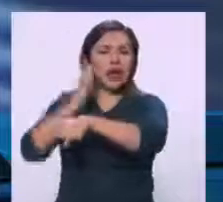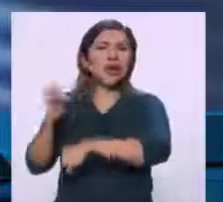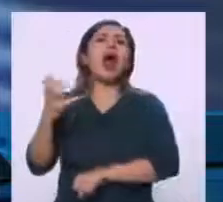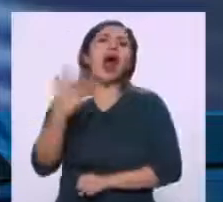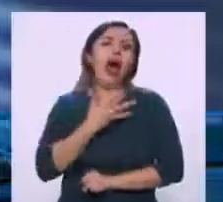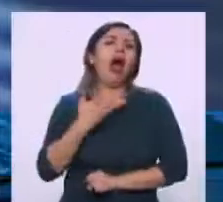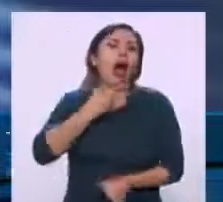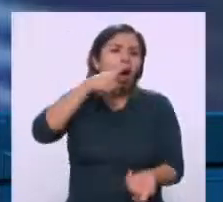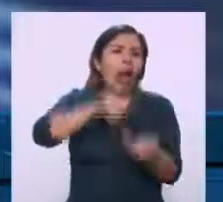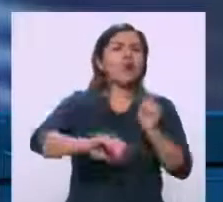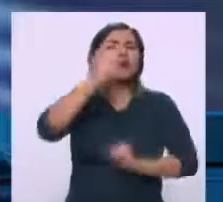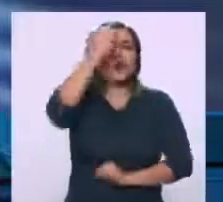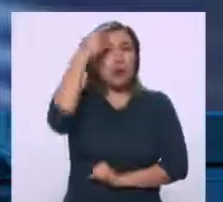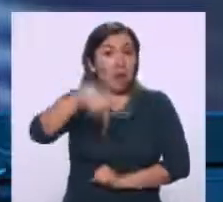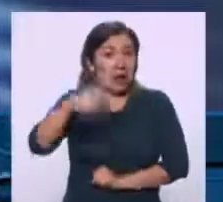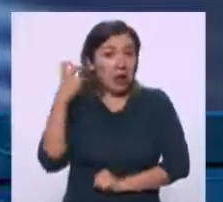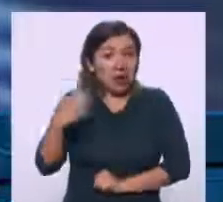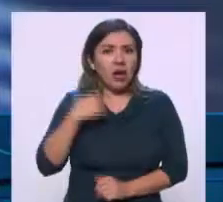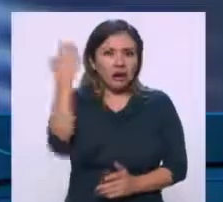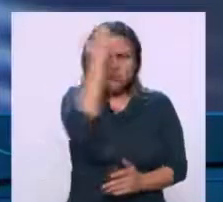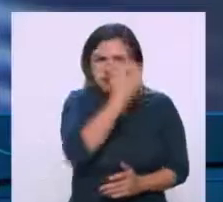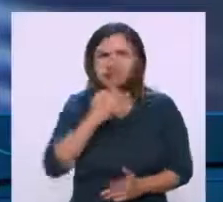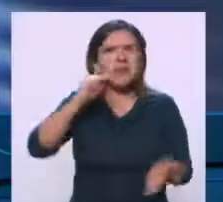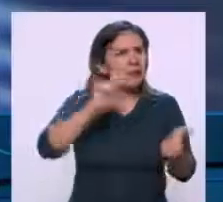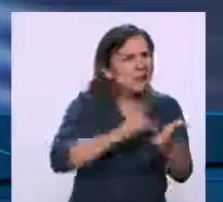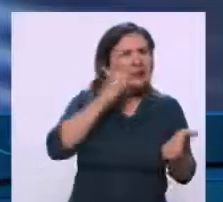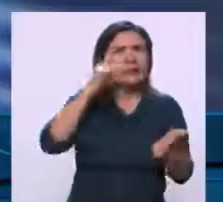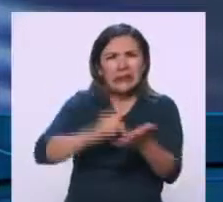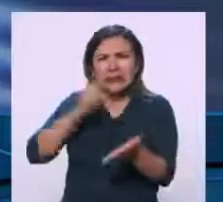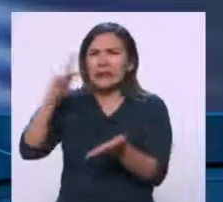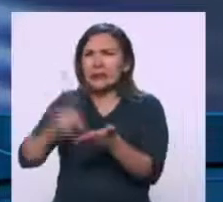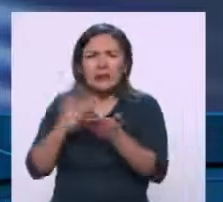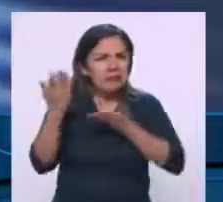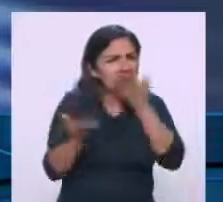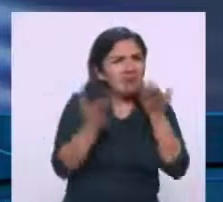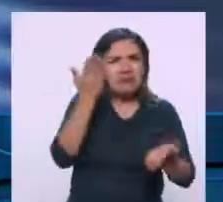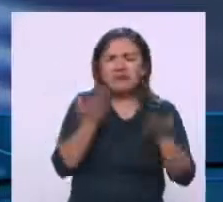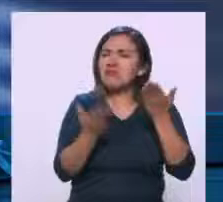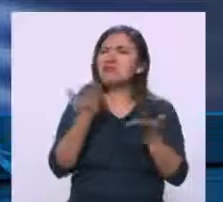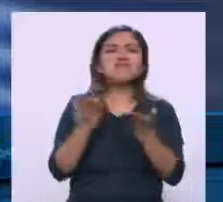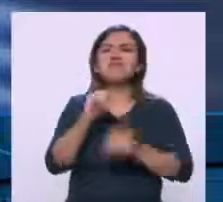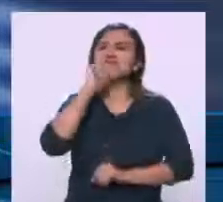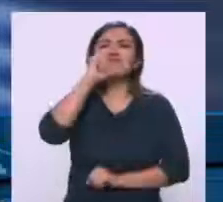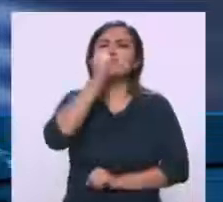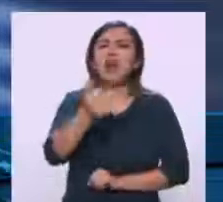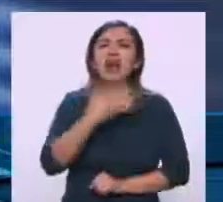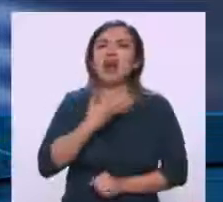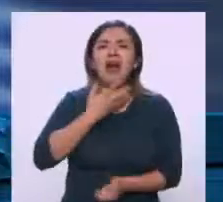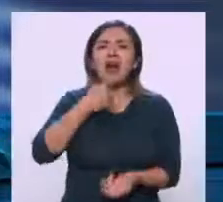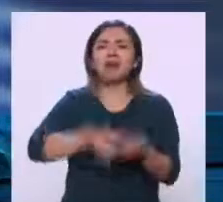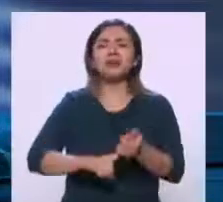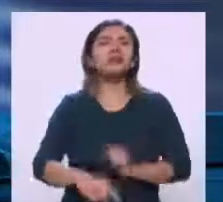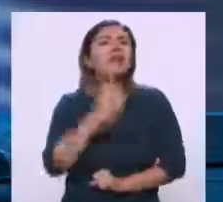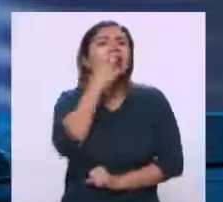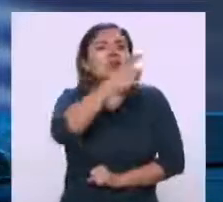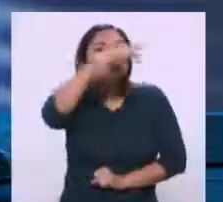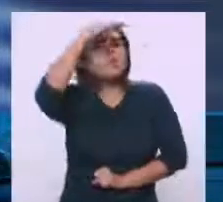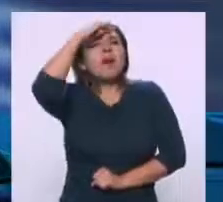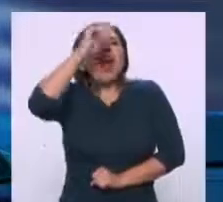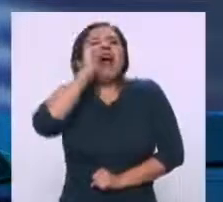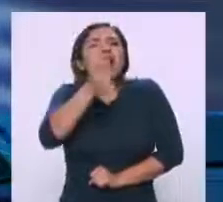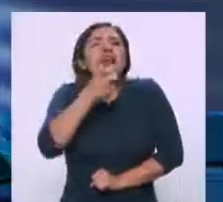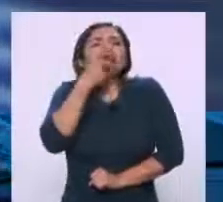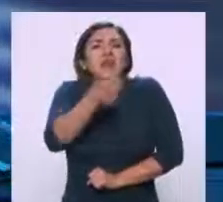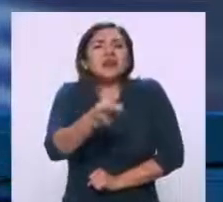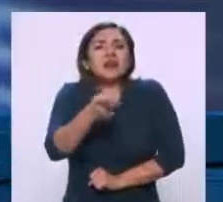pues tendríamos que conocerlo. Pero en este caso lo analicé varias veces, las dos versiones, y no tenía ningún metadato. ¿Esto qué sugiere, Alberto,